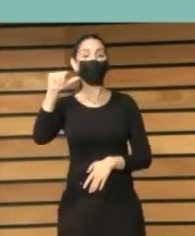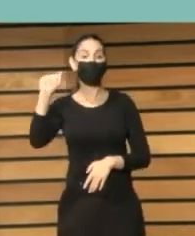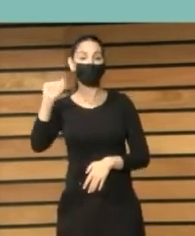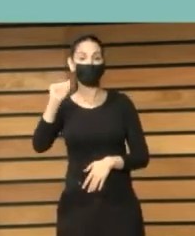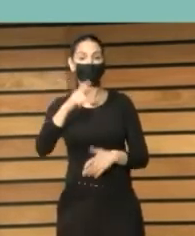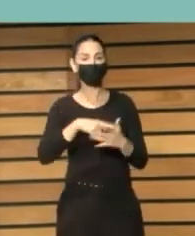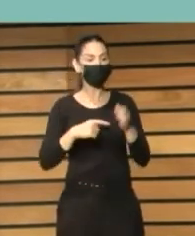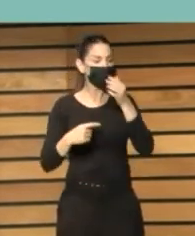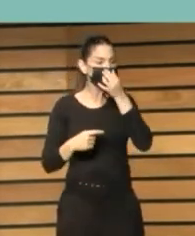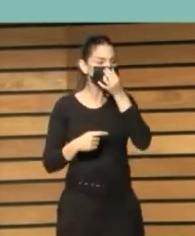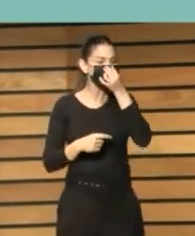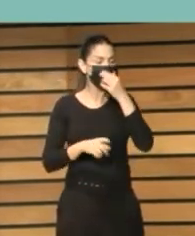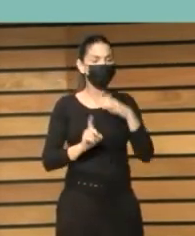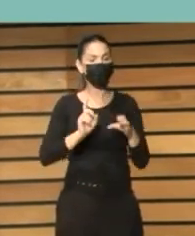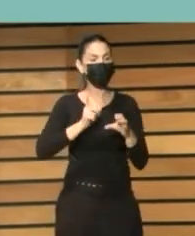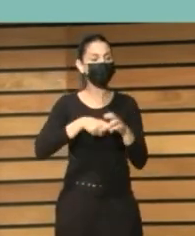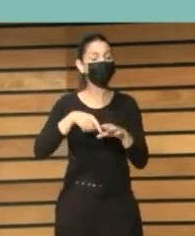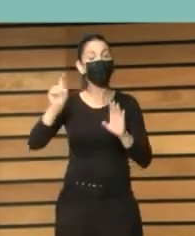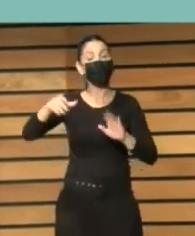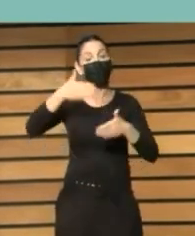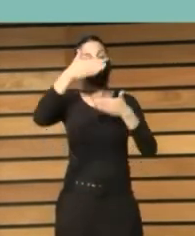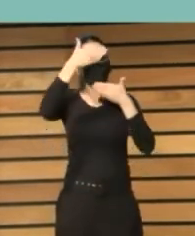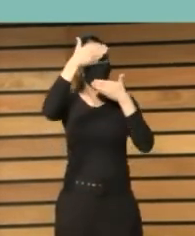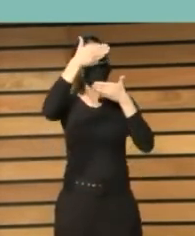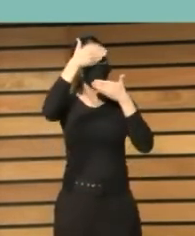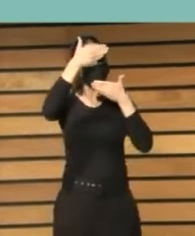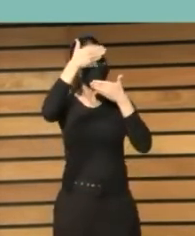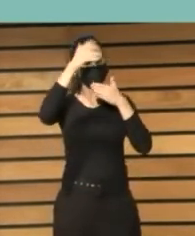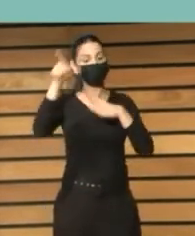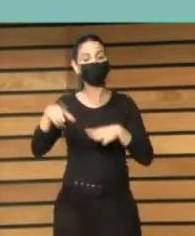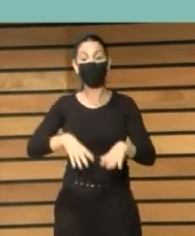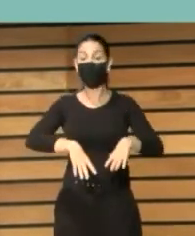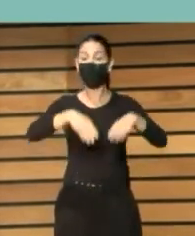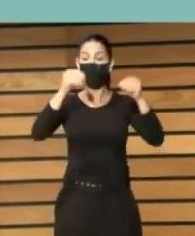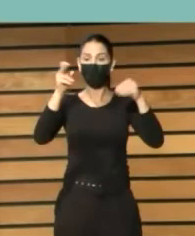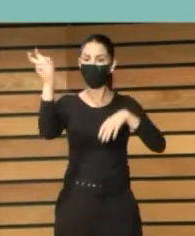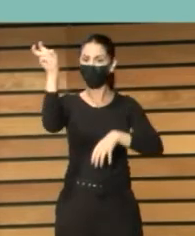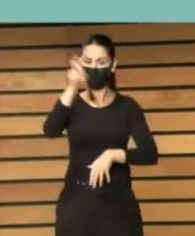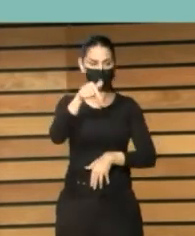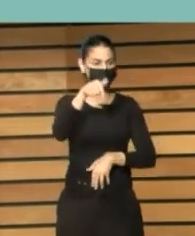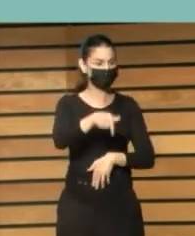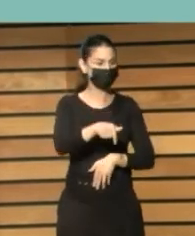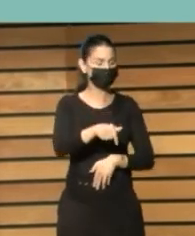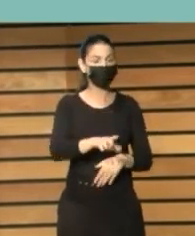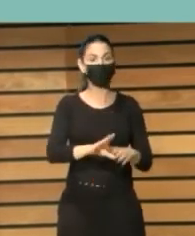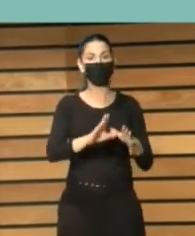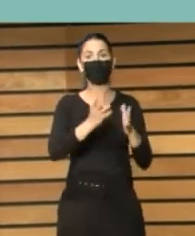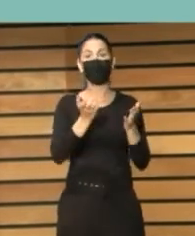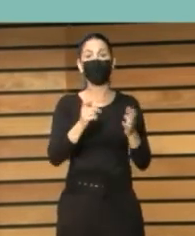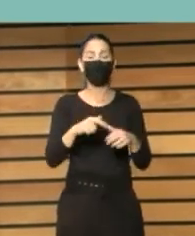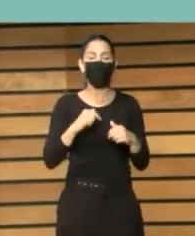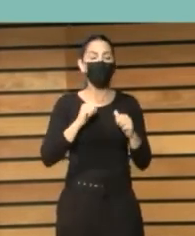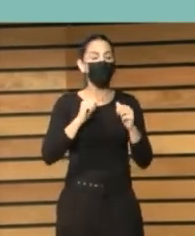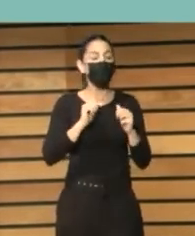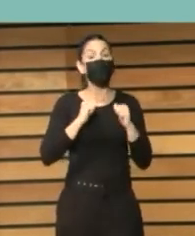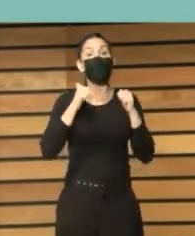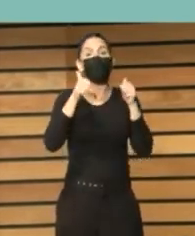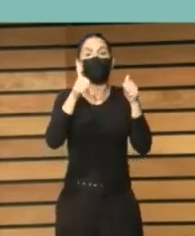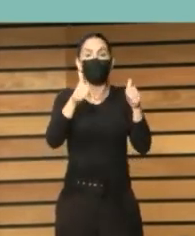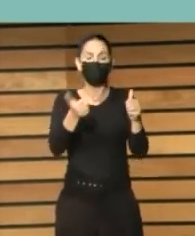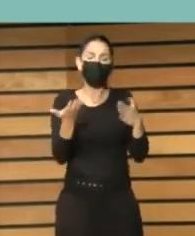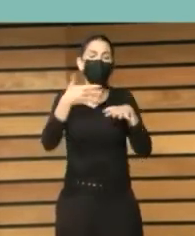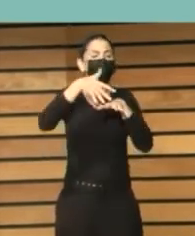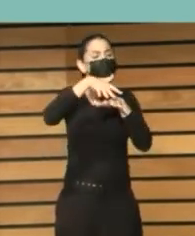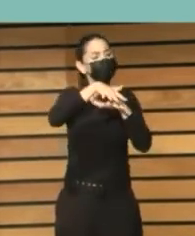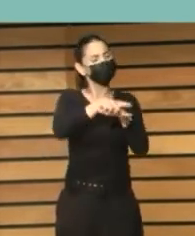Migrate to Library es una mujer marroquí que llegó a Arucas y a la que le costó inicialmente mucho integrarse